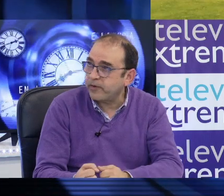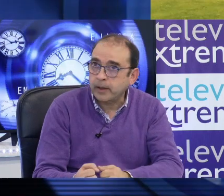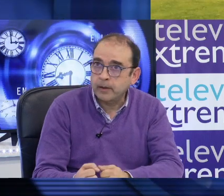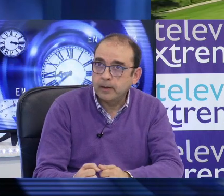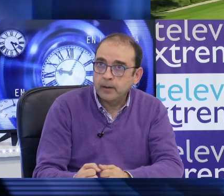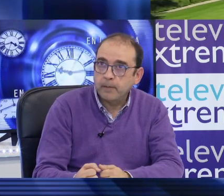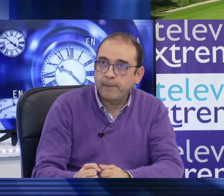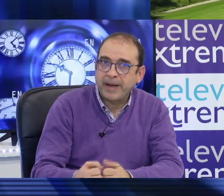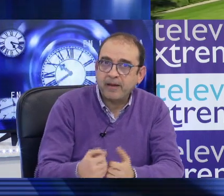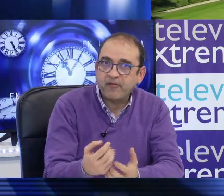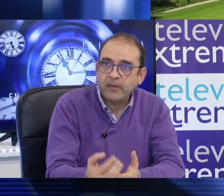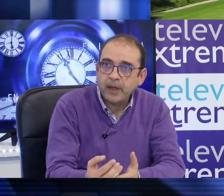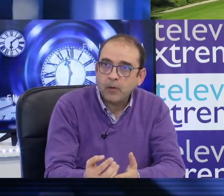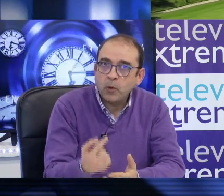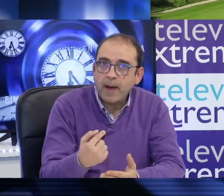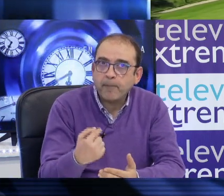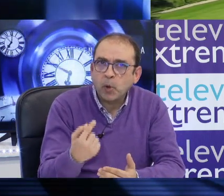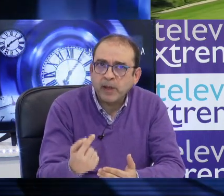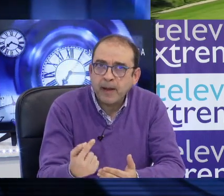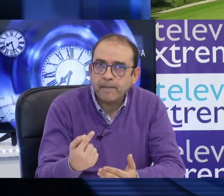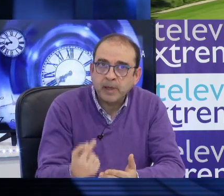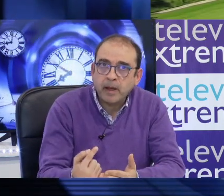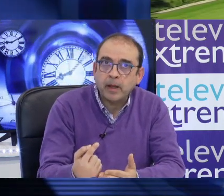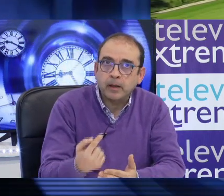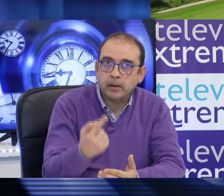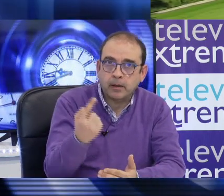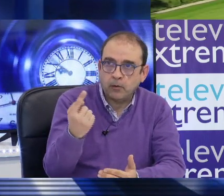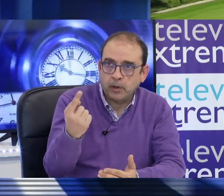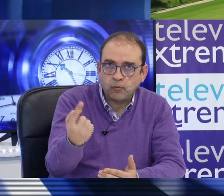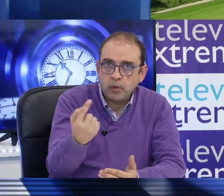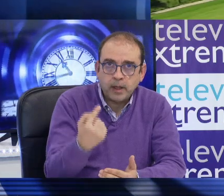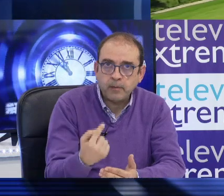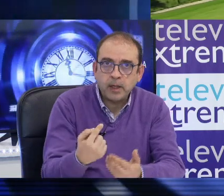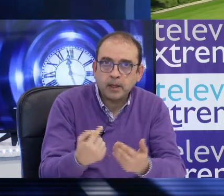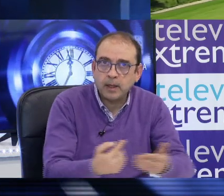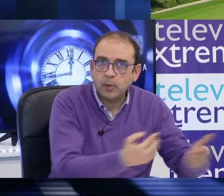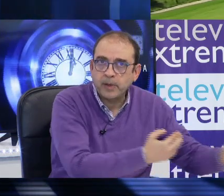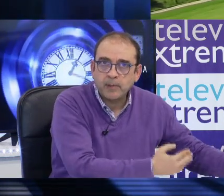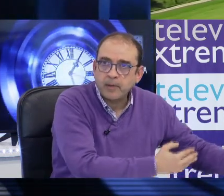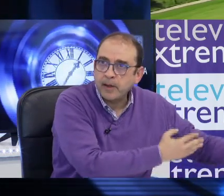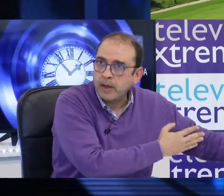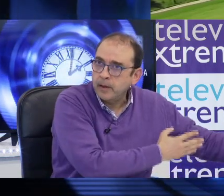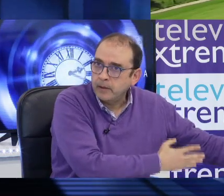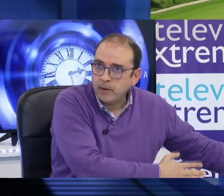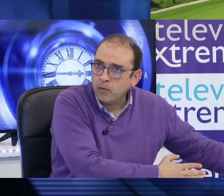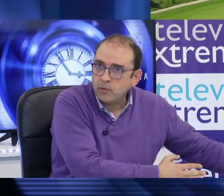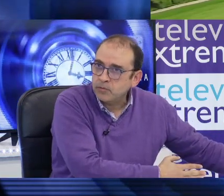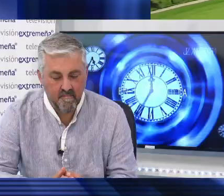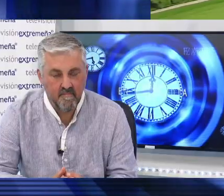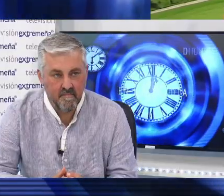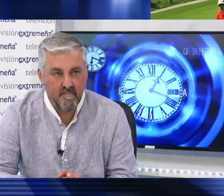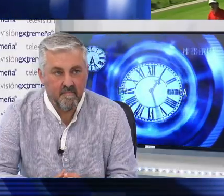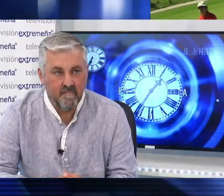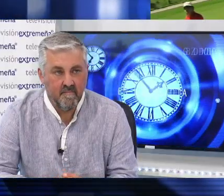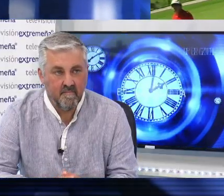que le va a costar para defender una propiedad privada, que no es ni tuya ni mía, que es la propiedad privada de un